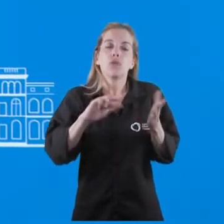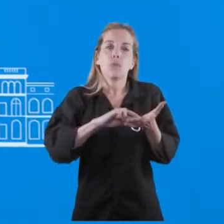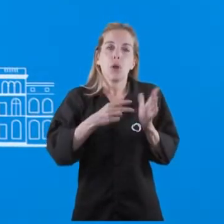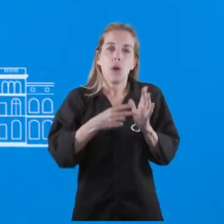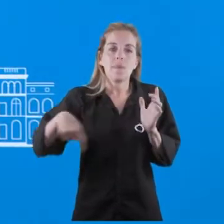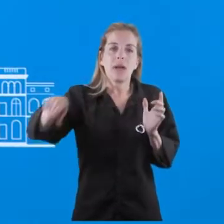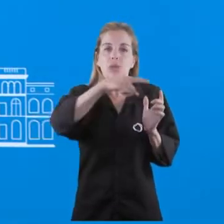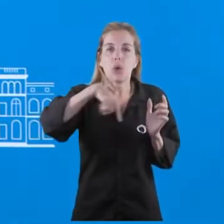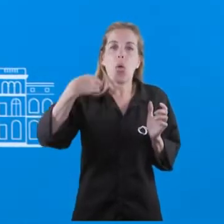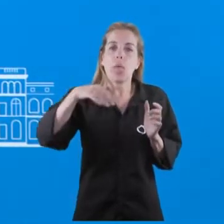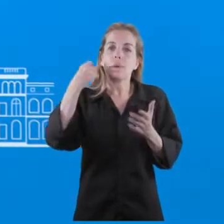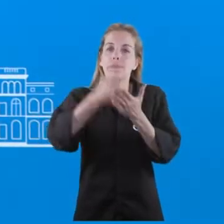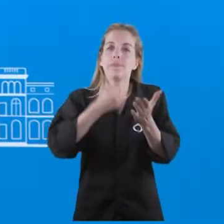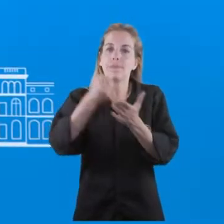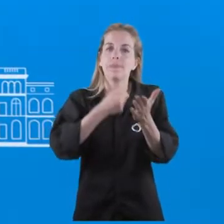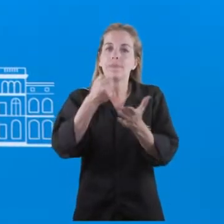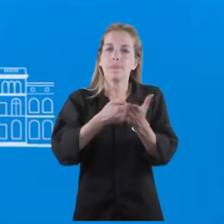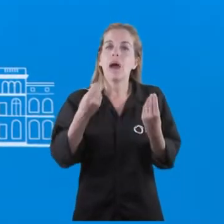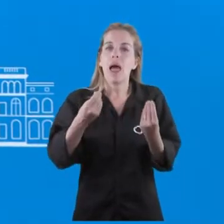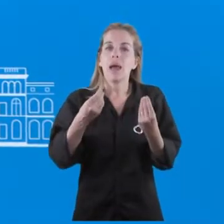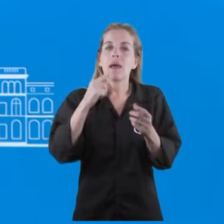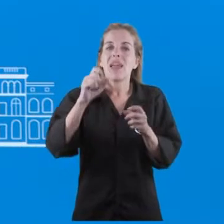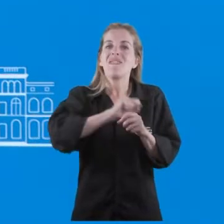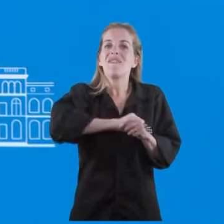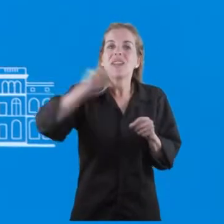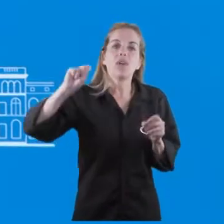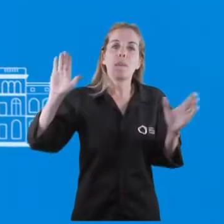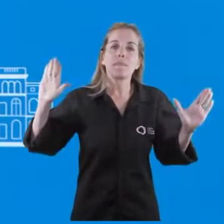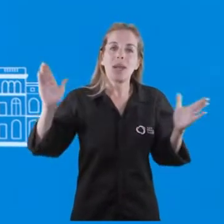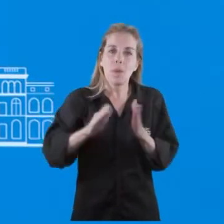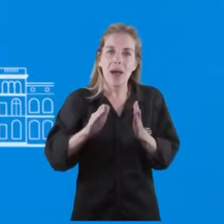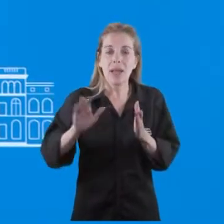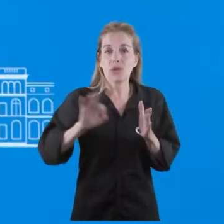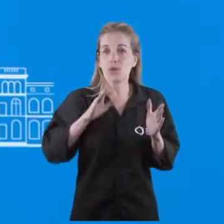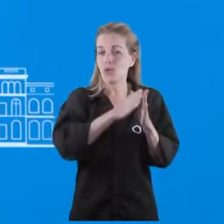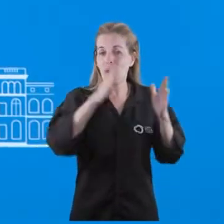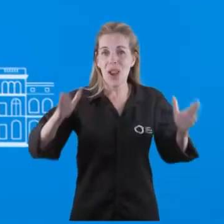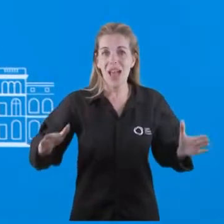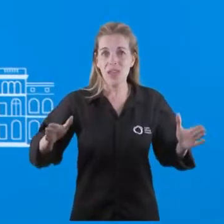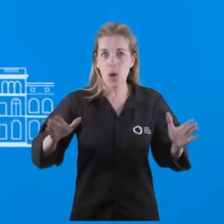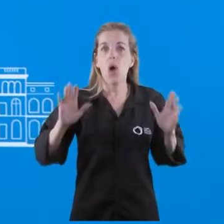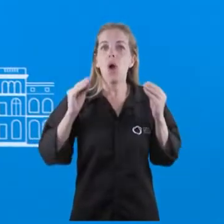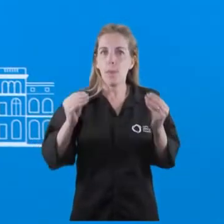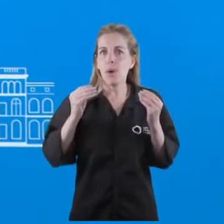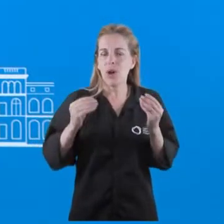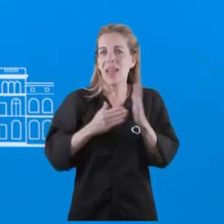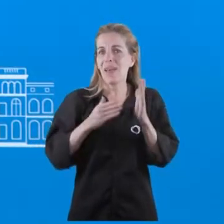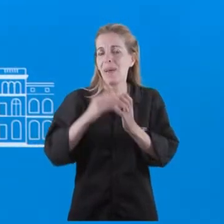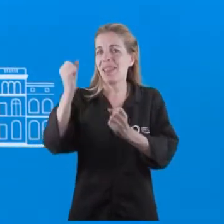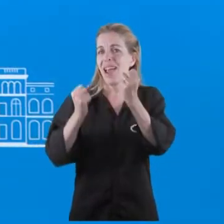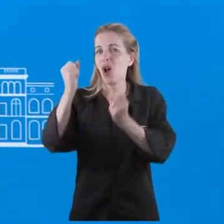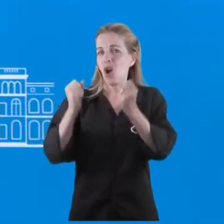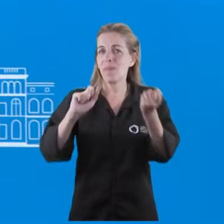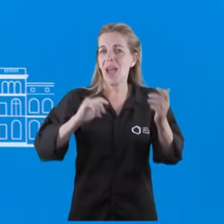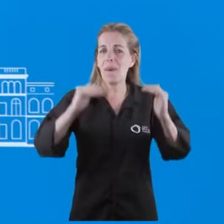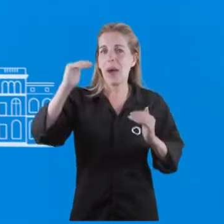tener que seguir lidiando muy fuertemente y durante todo el año porque, digo, las variables macroeconómicas de la Argentina